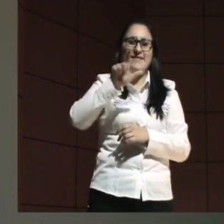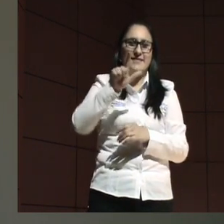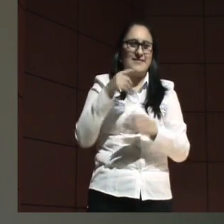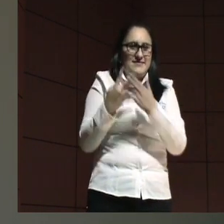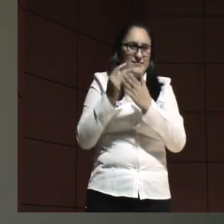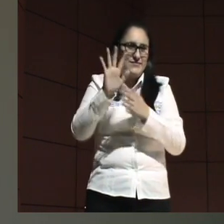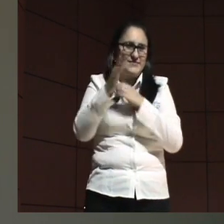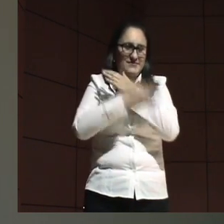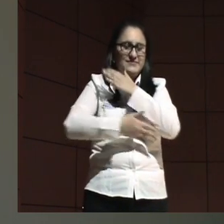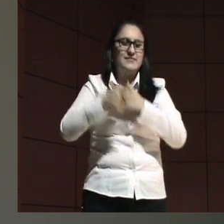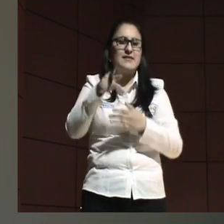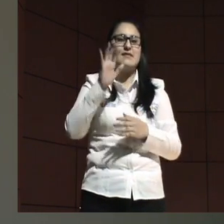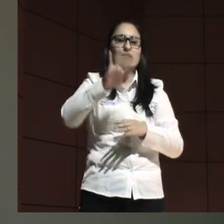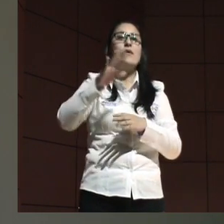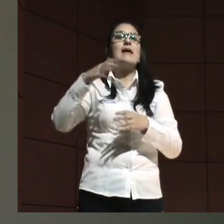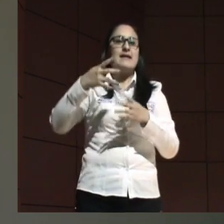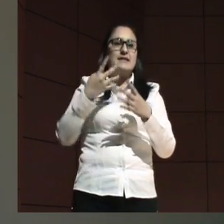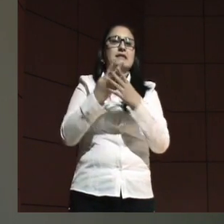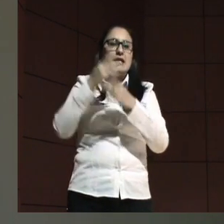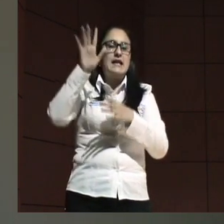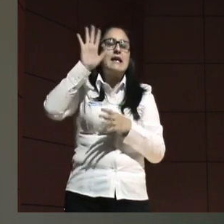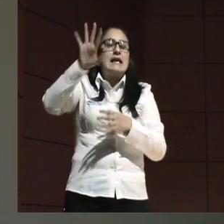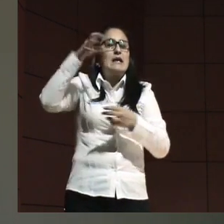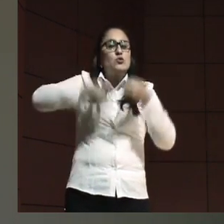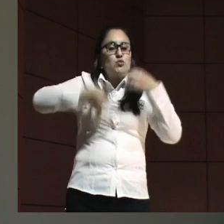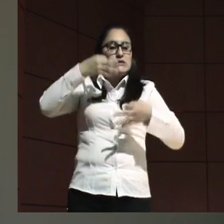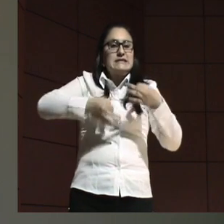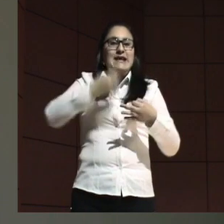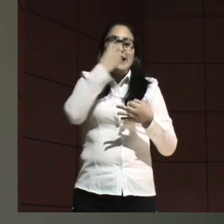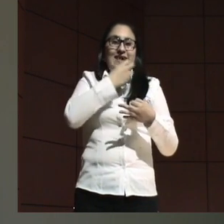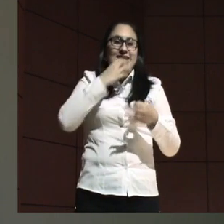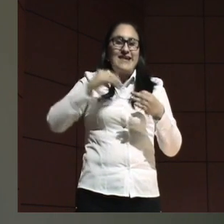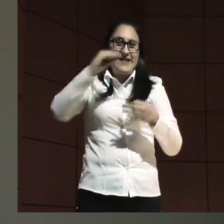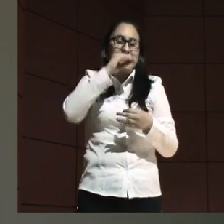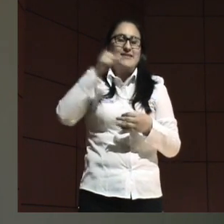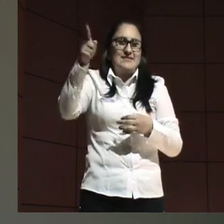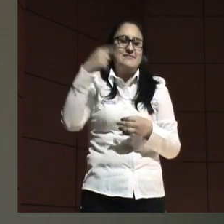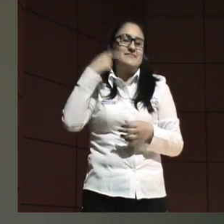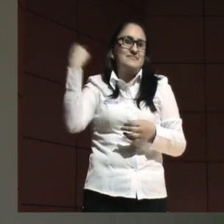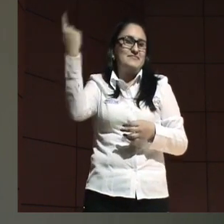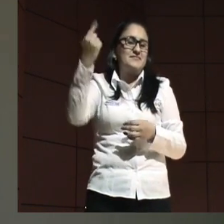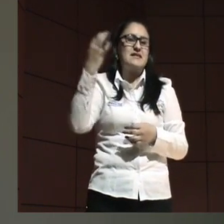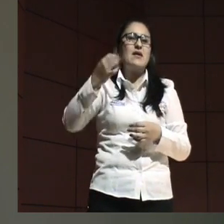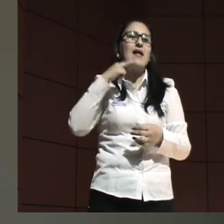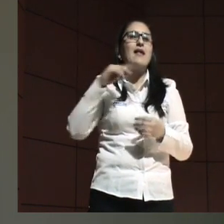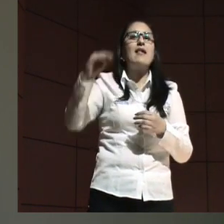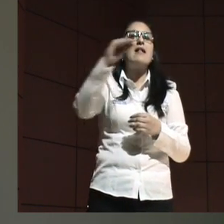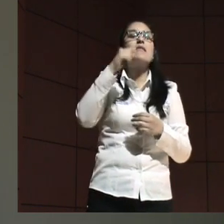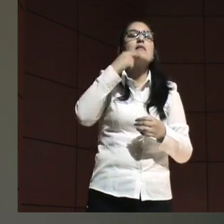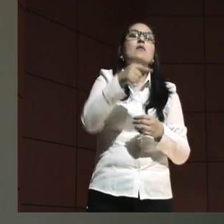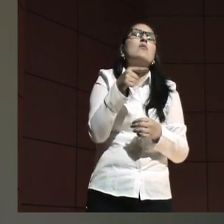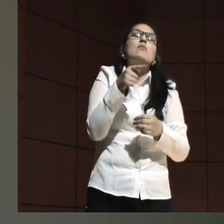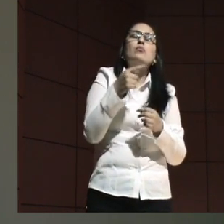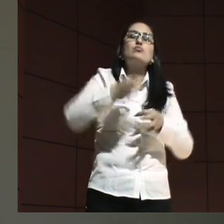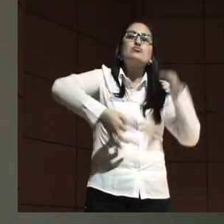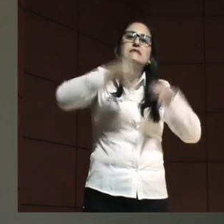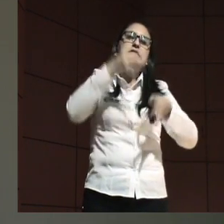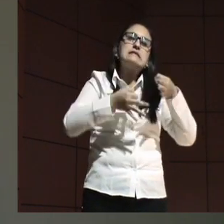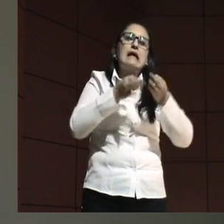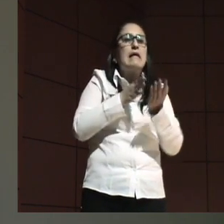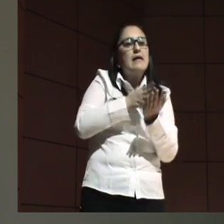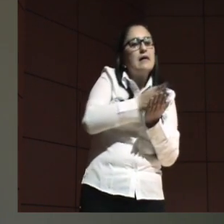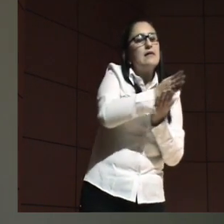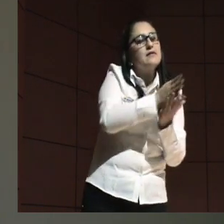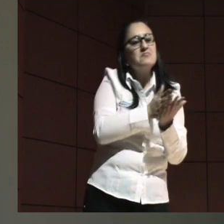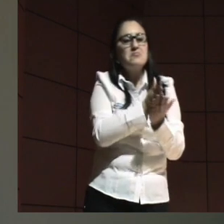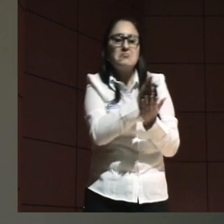dentro de la justicia oral y las otras ramas del derecho lo están haciendo muchos hablan de las justicias alternativas